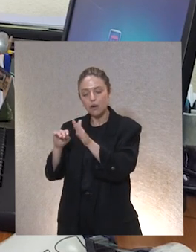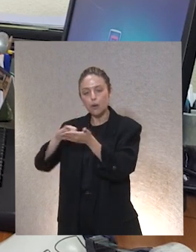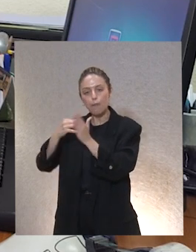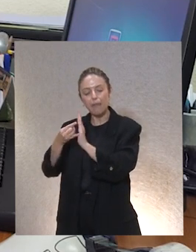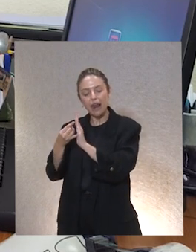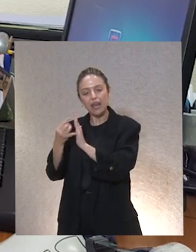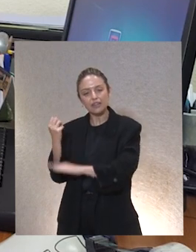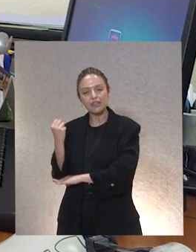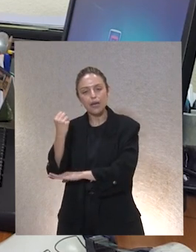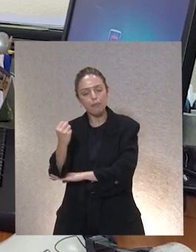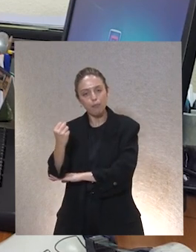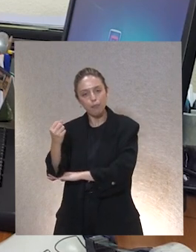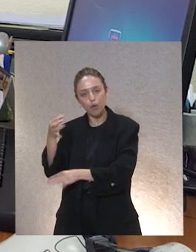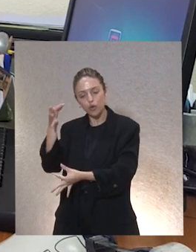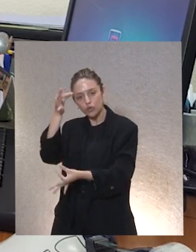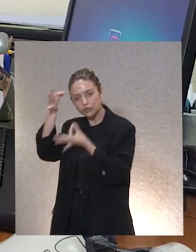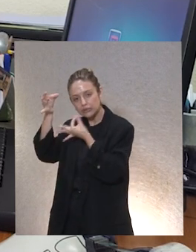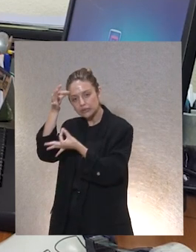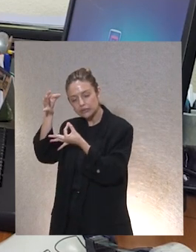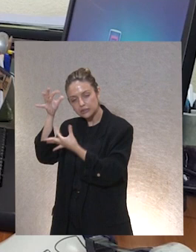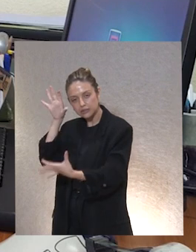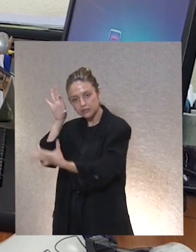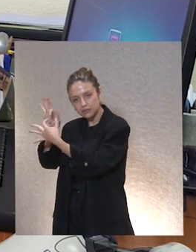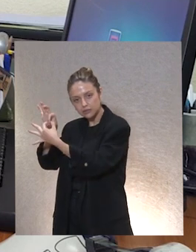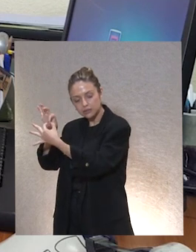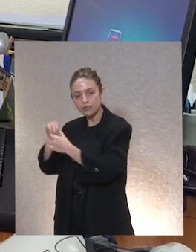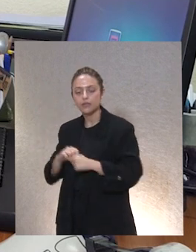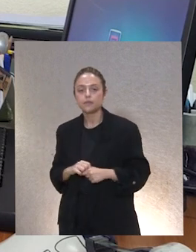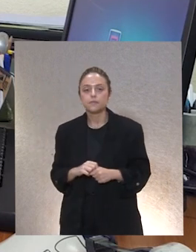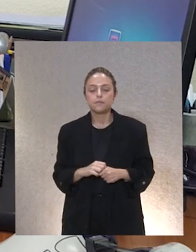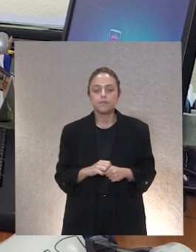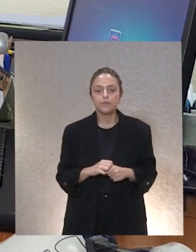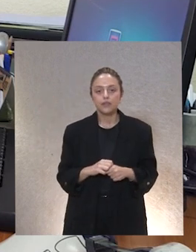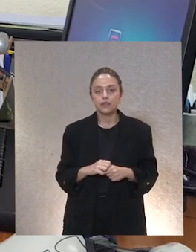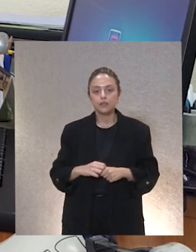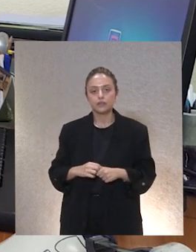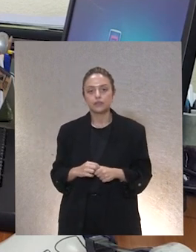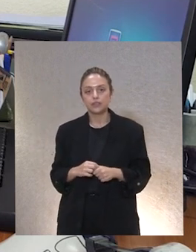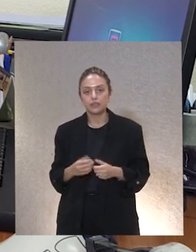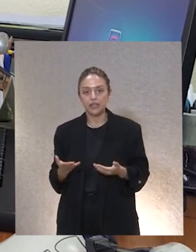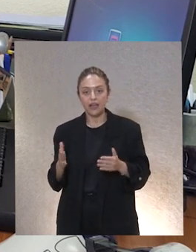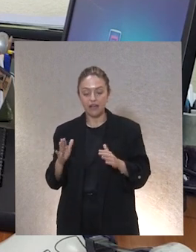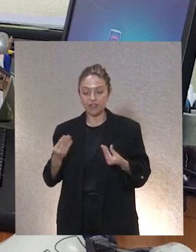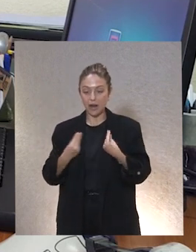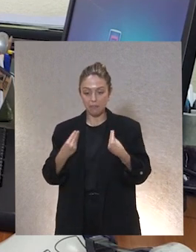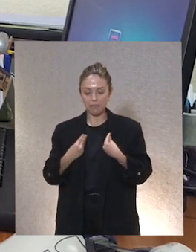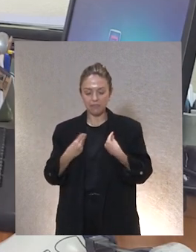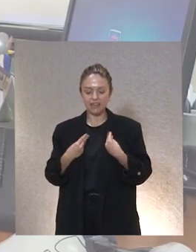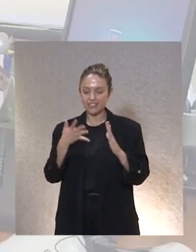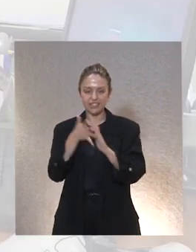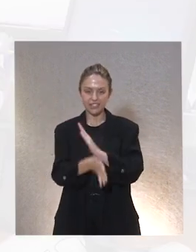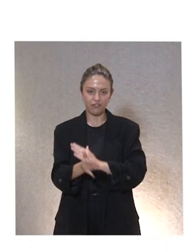y pueda establecerse metas personales en su vida que para ella le den un sentido de vivir pleno